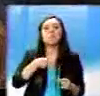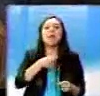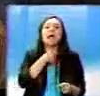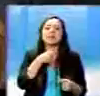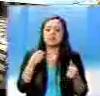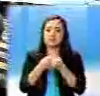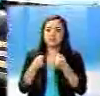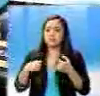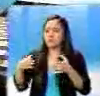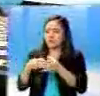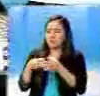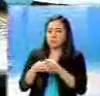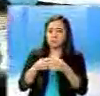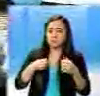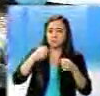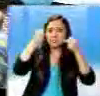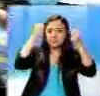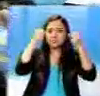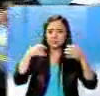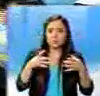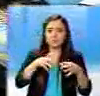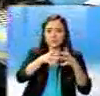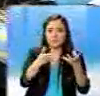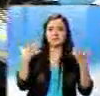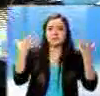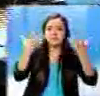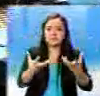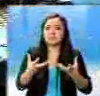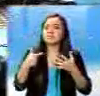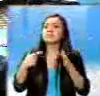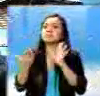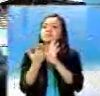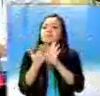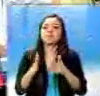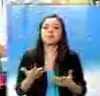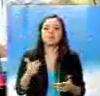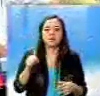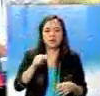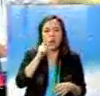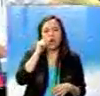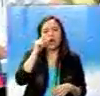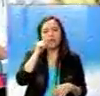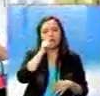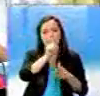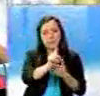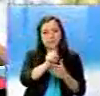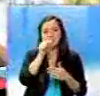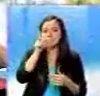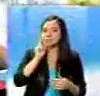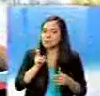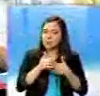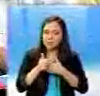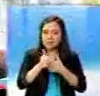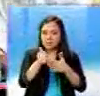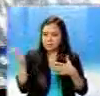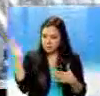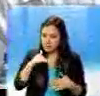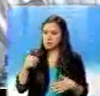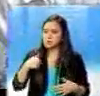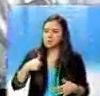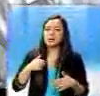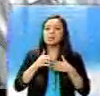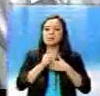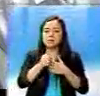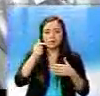Usted decida. Ya en el Salón del Pueblo, los maestros escucharon a su amado líder. En ese caso y en ese sentido, yo dejaría a Eduardo,